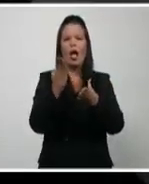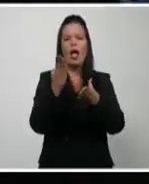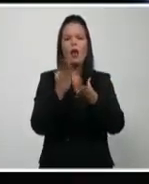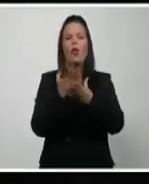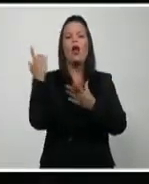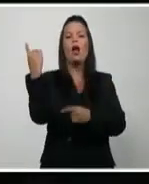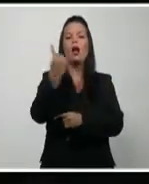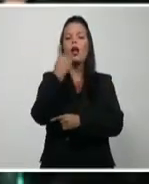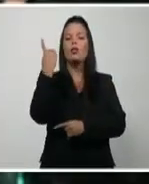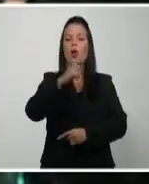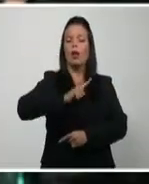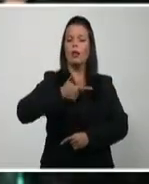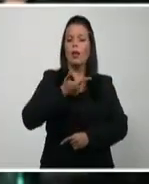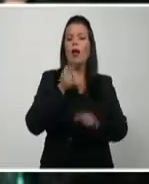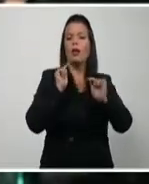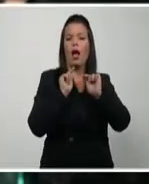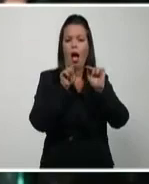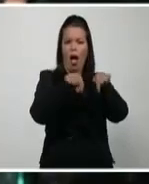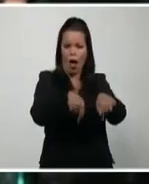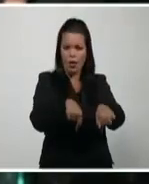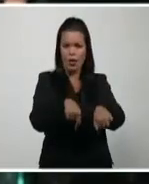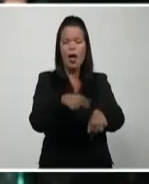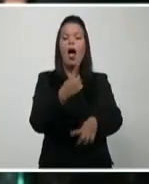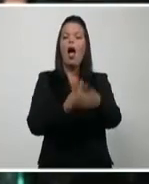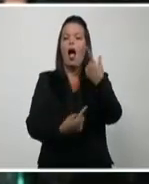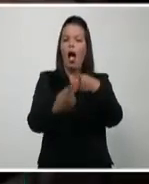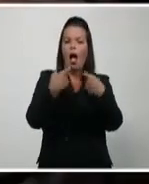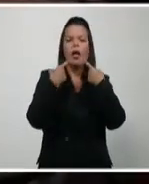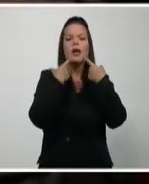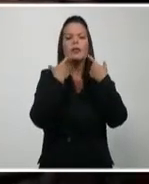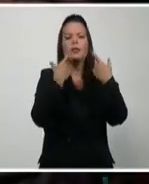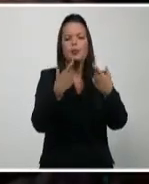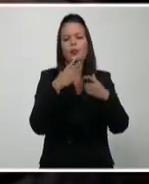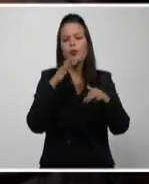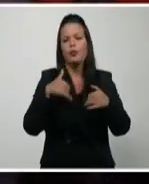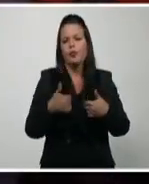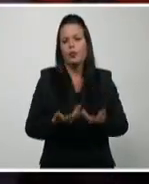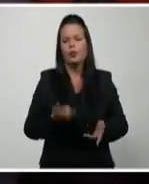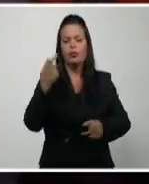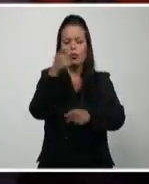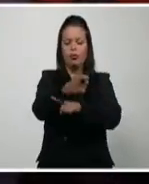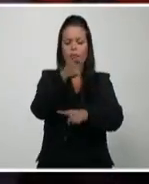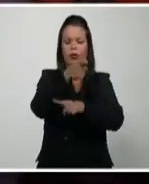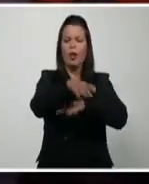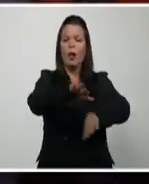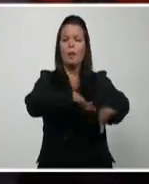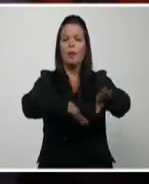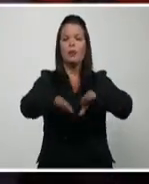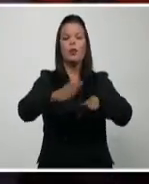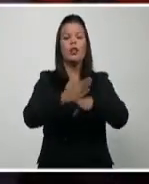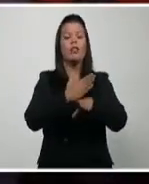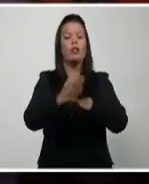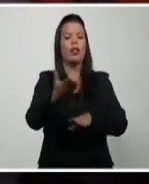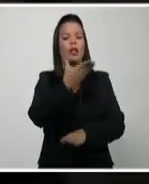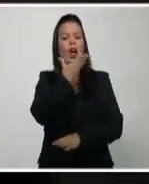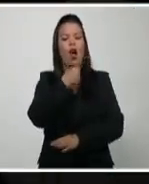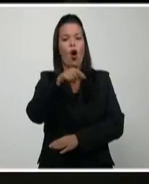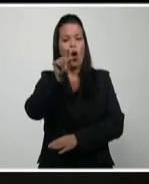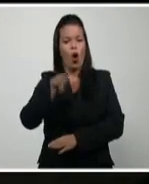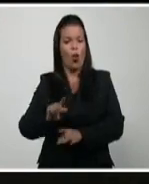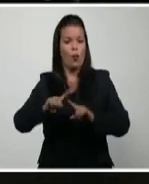Arte un importante puntal para la más rápida y pródiga formación de aquellos jóvenes que en su futuro profesional